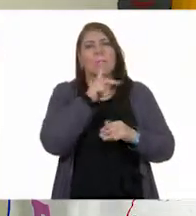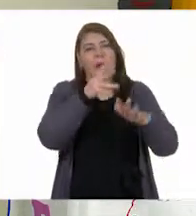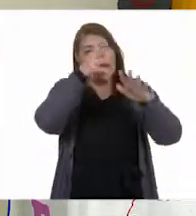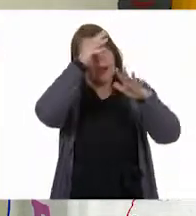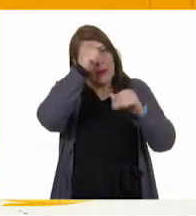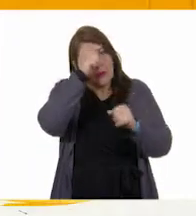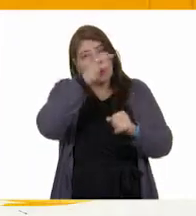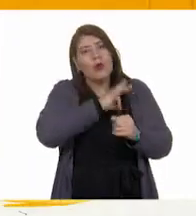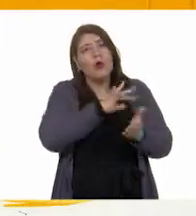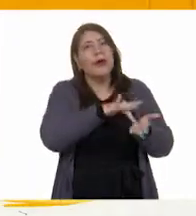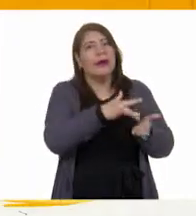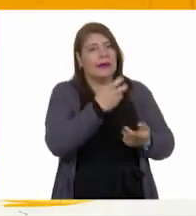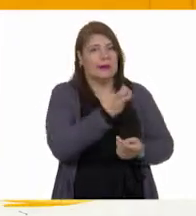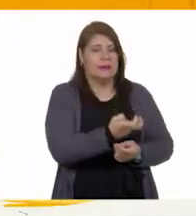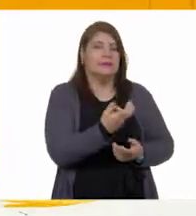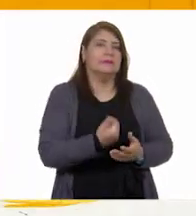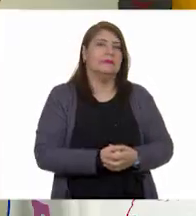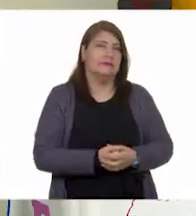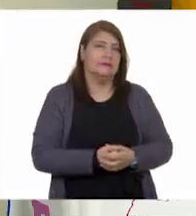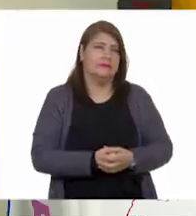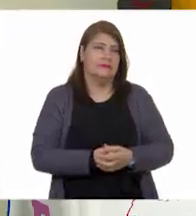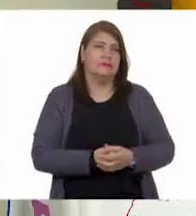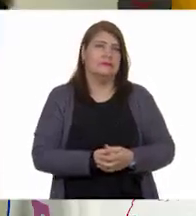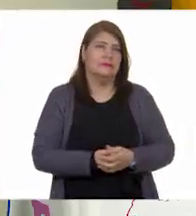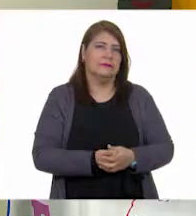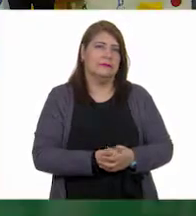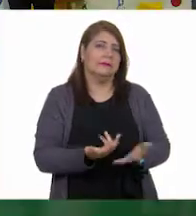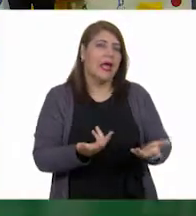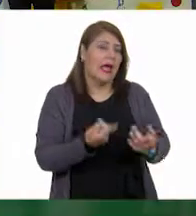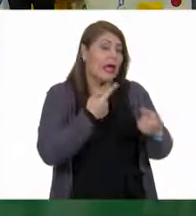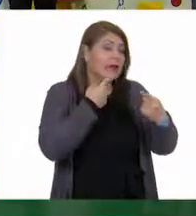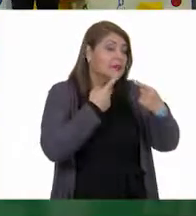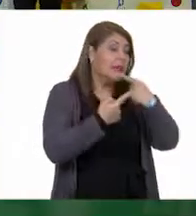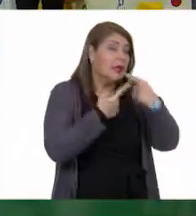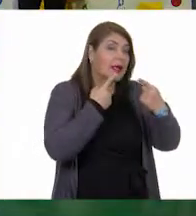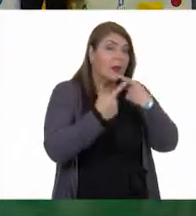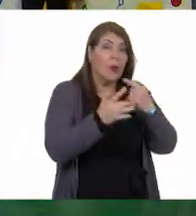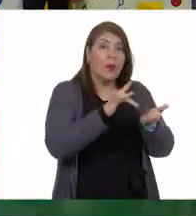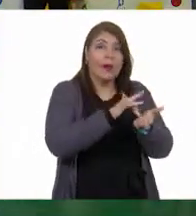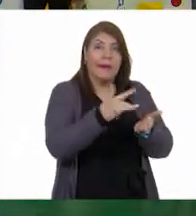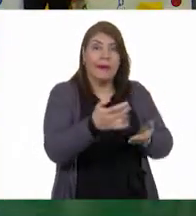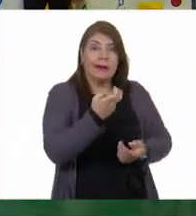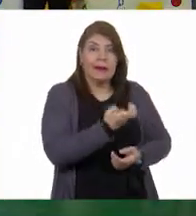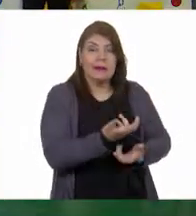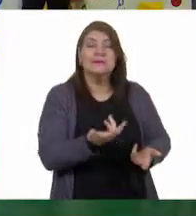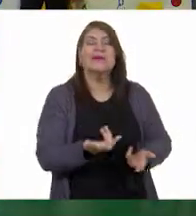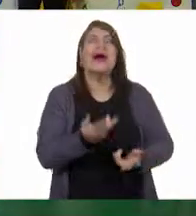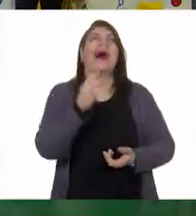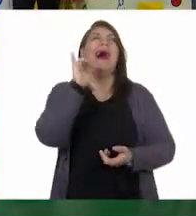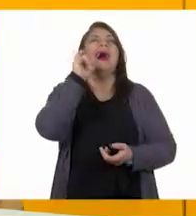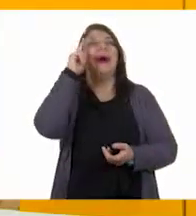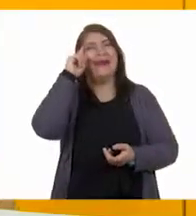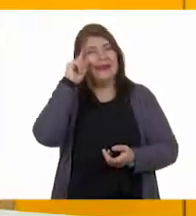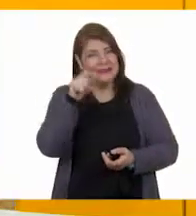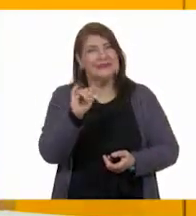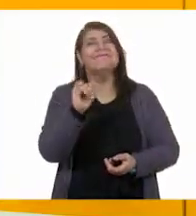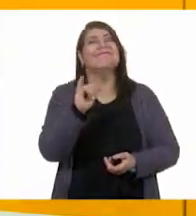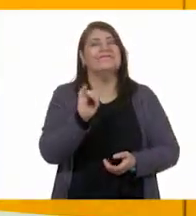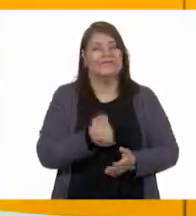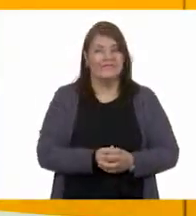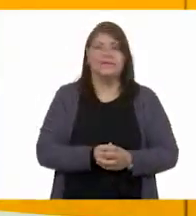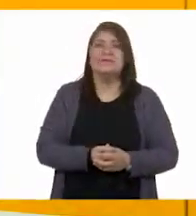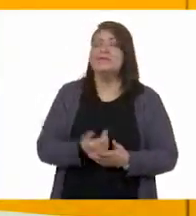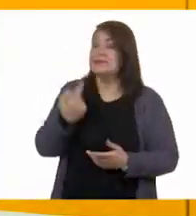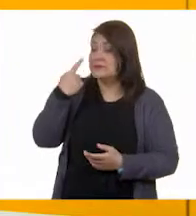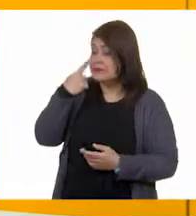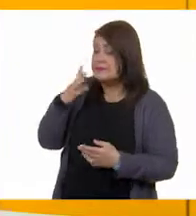gracias a que... ¡Ah! ¡Al diálogo! ¡Ah! ¡Sí! Es correcto.